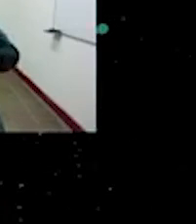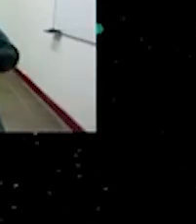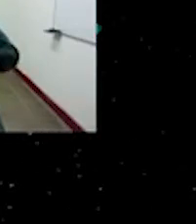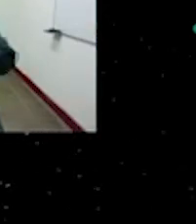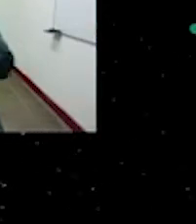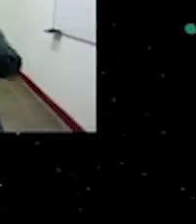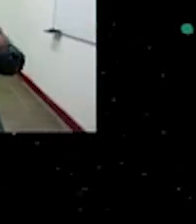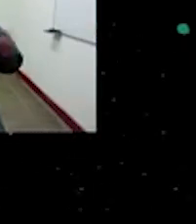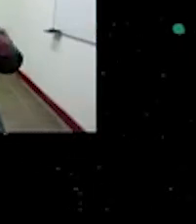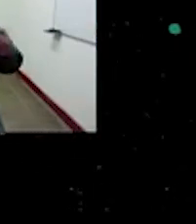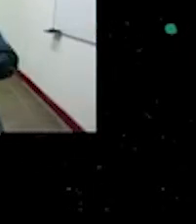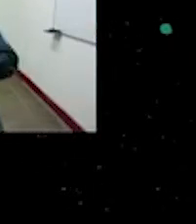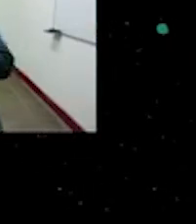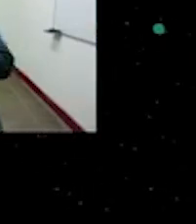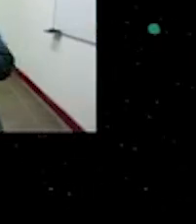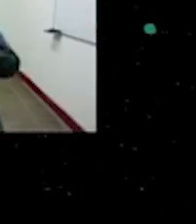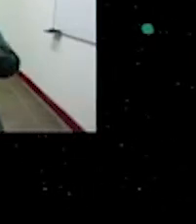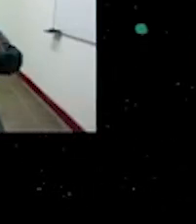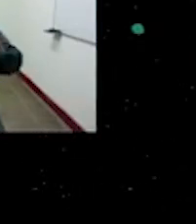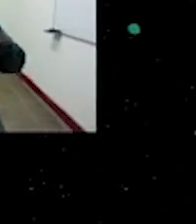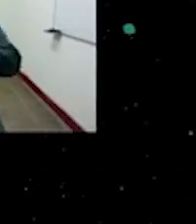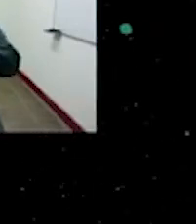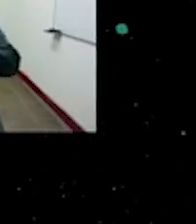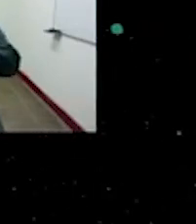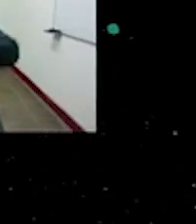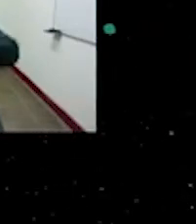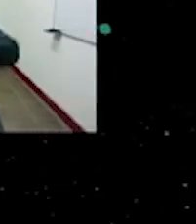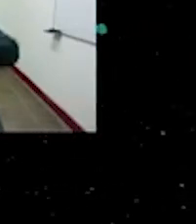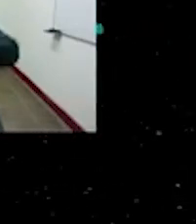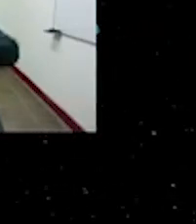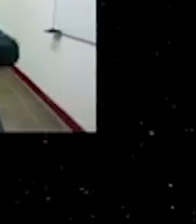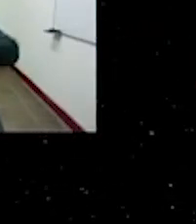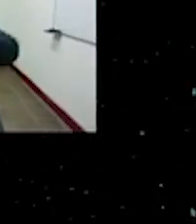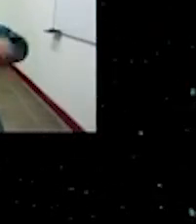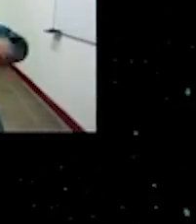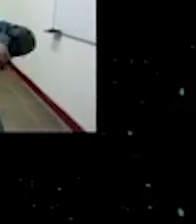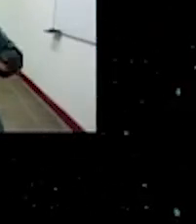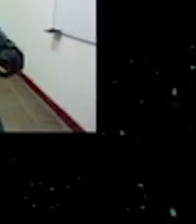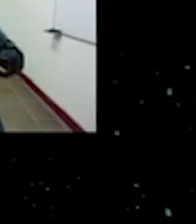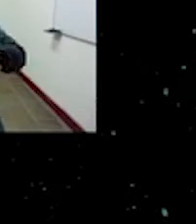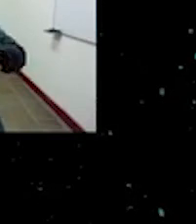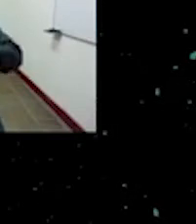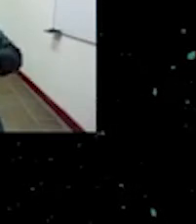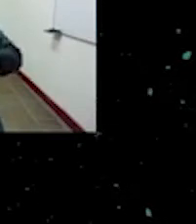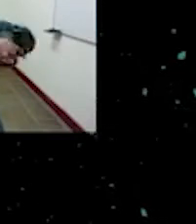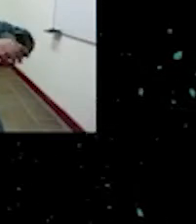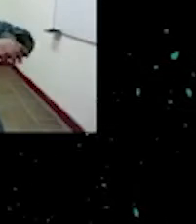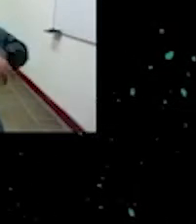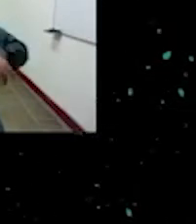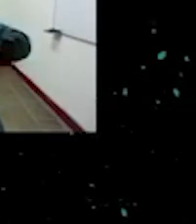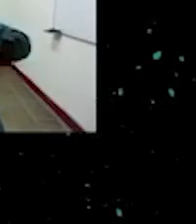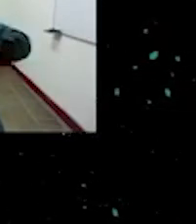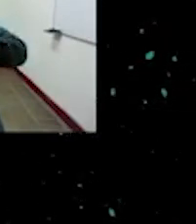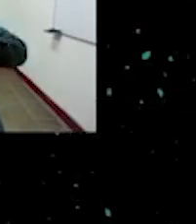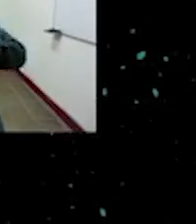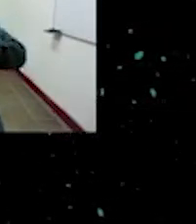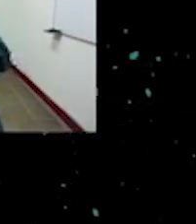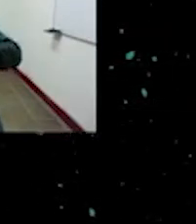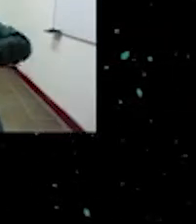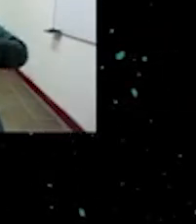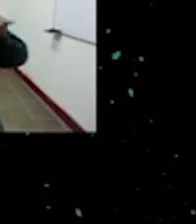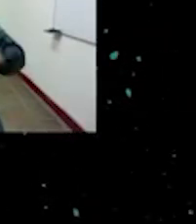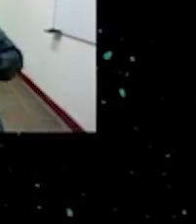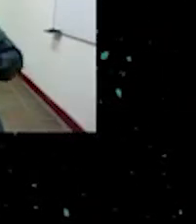que se utiliza para para tocar eh otra serie de música para sacar otra